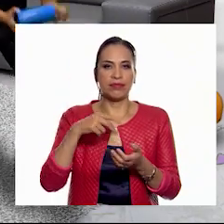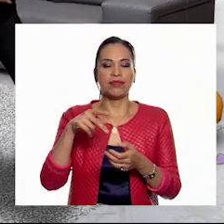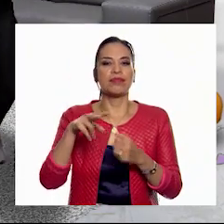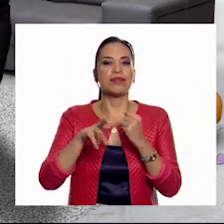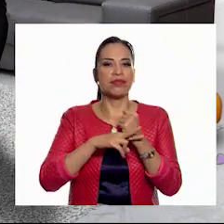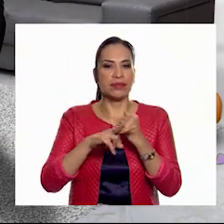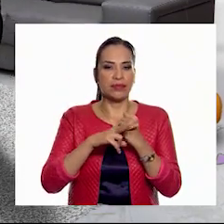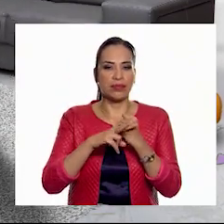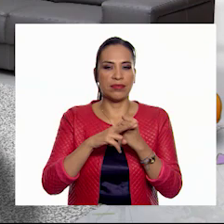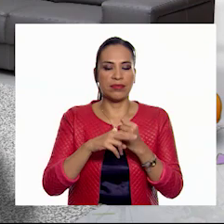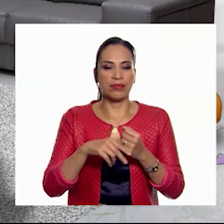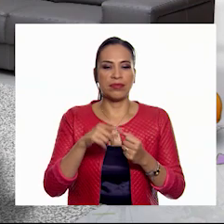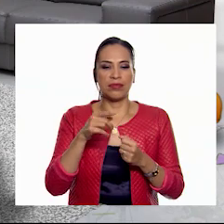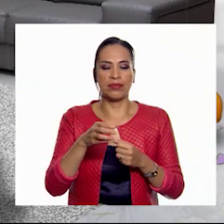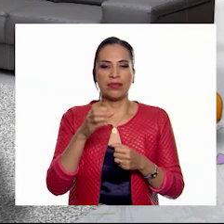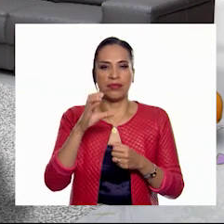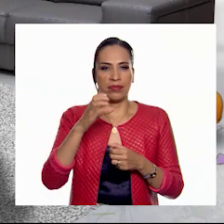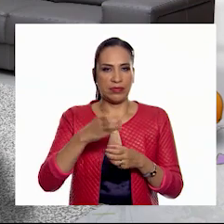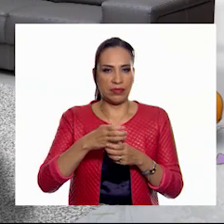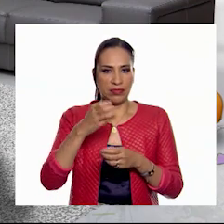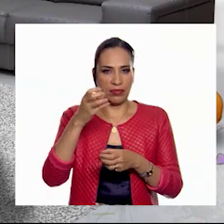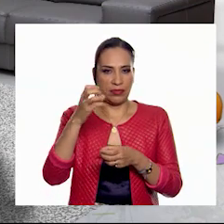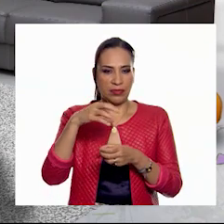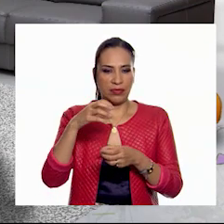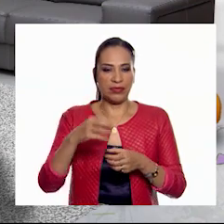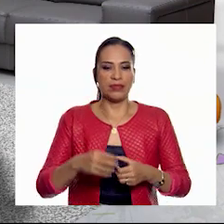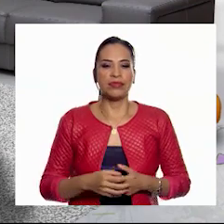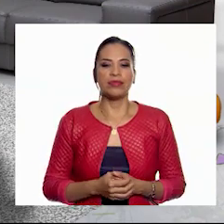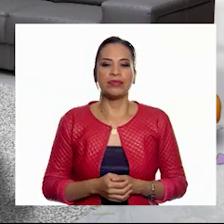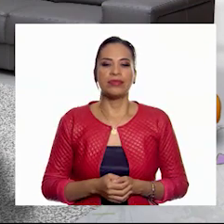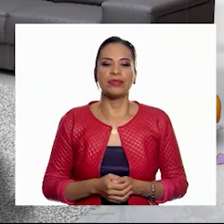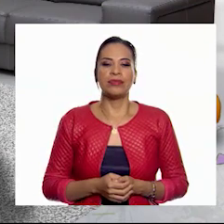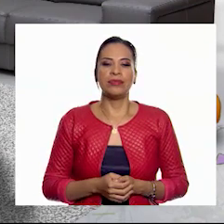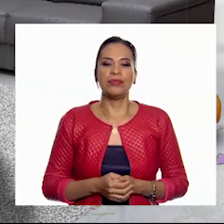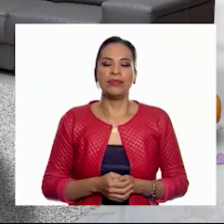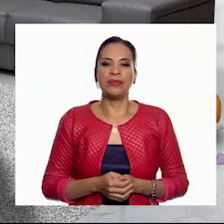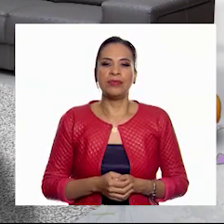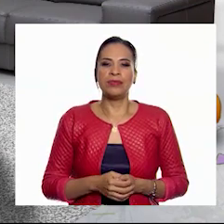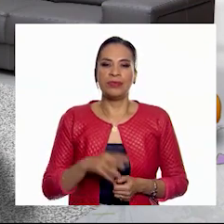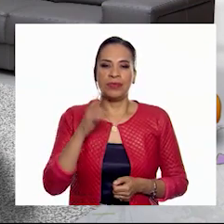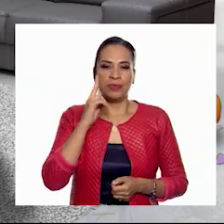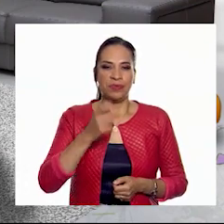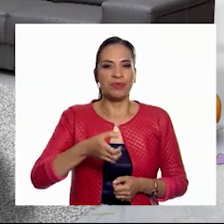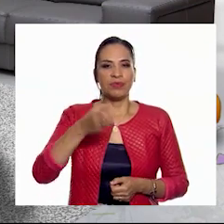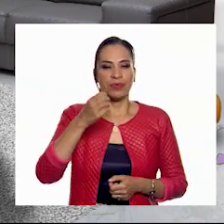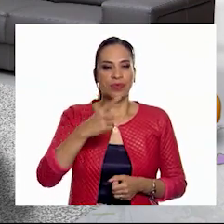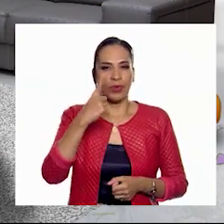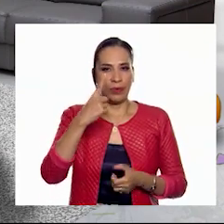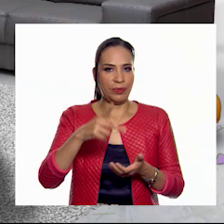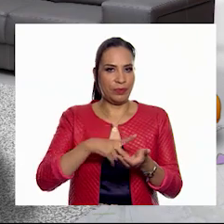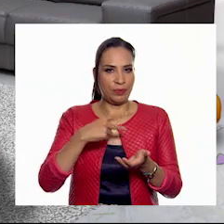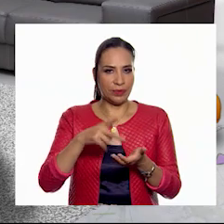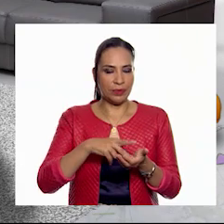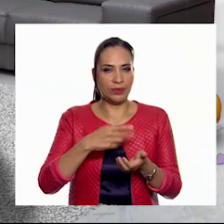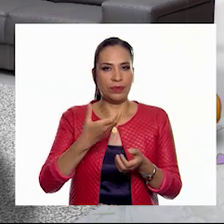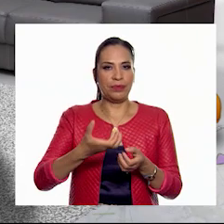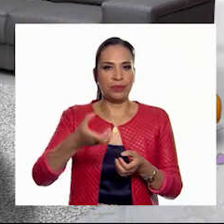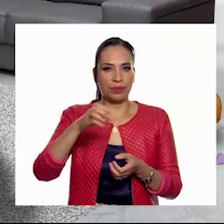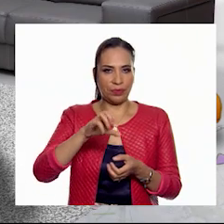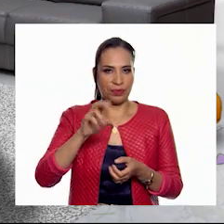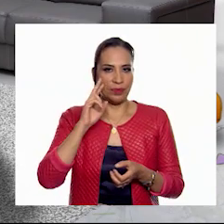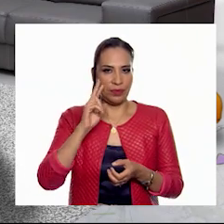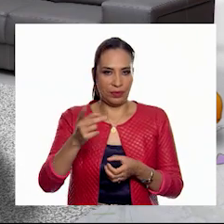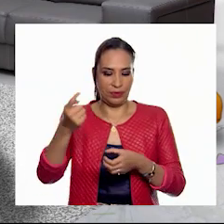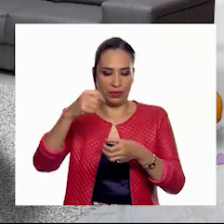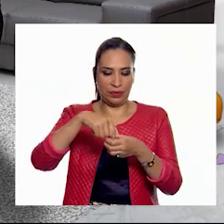con tu pelota. Ajá. Y lo vamos a pegar primero una vez y que caiga adentro.